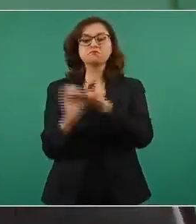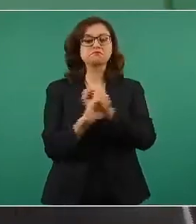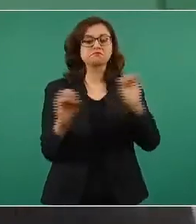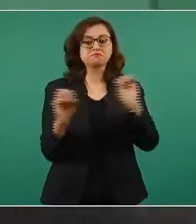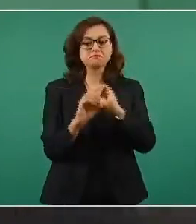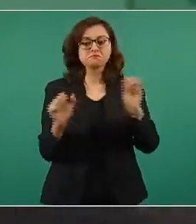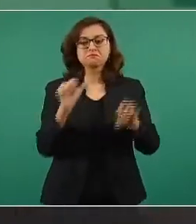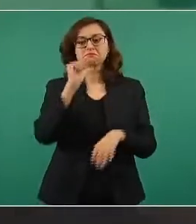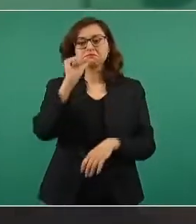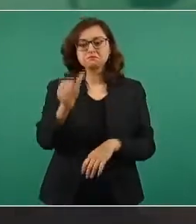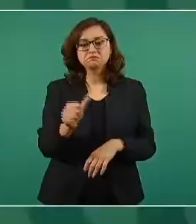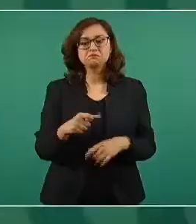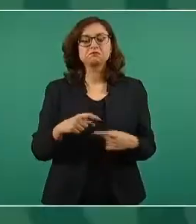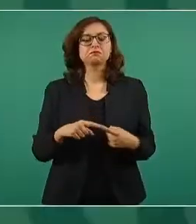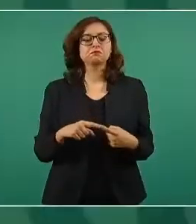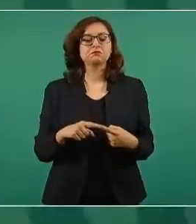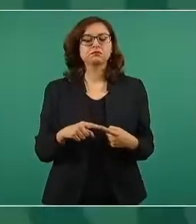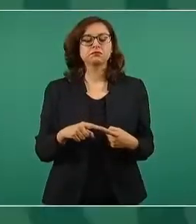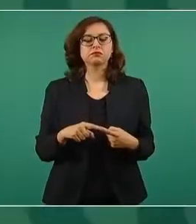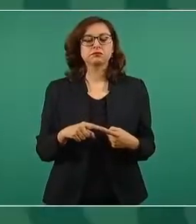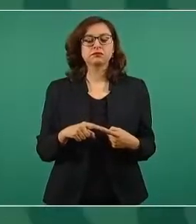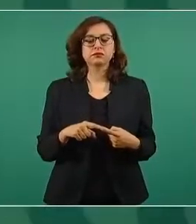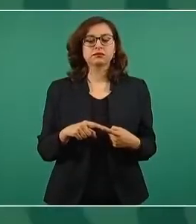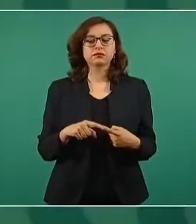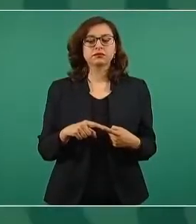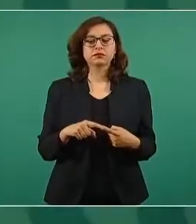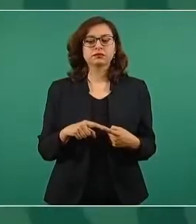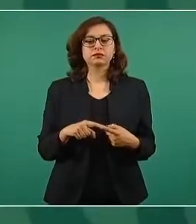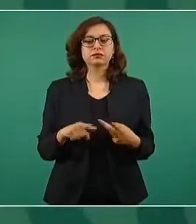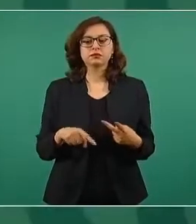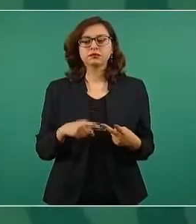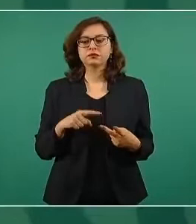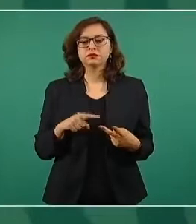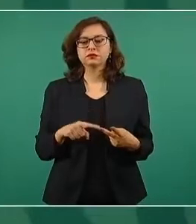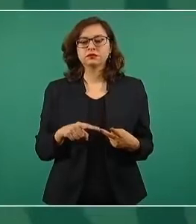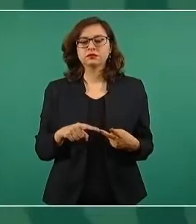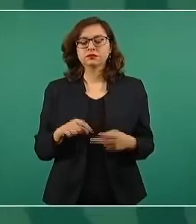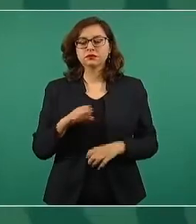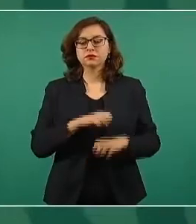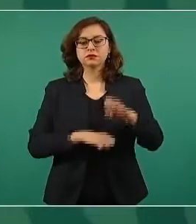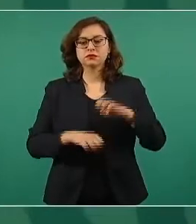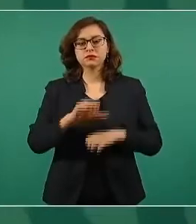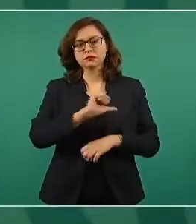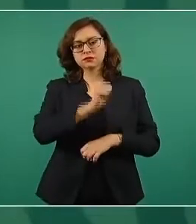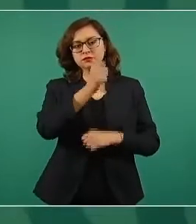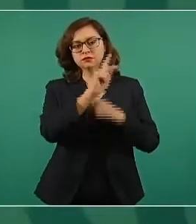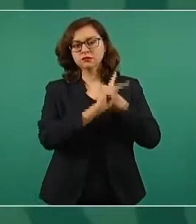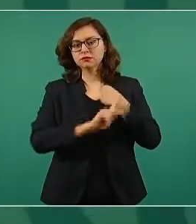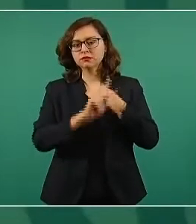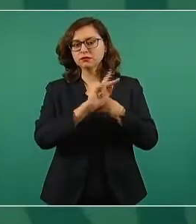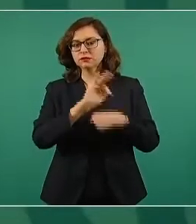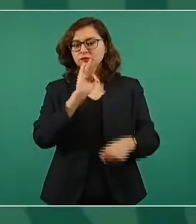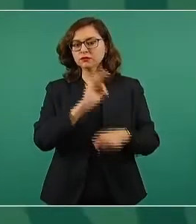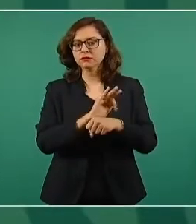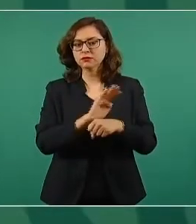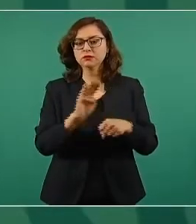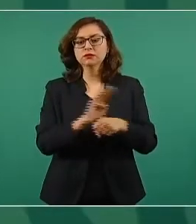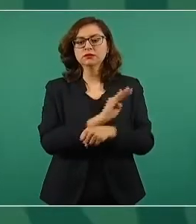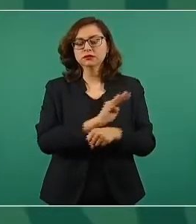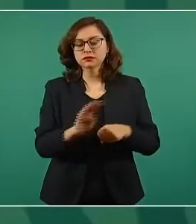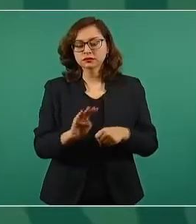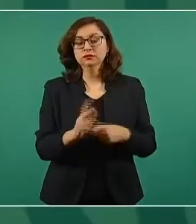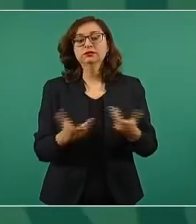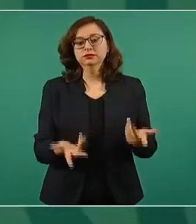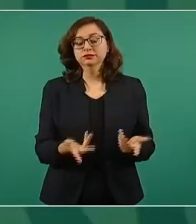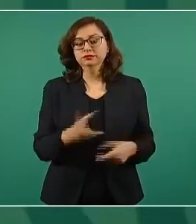beneficiando a empresas extranjeras, se daban estos